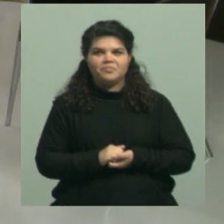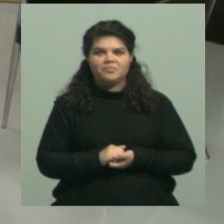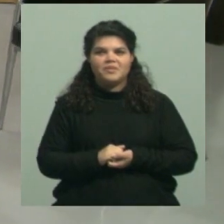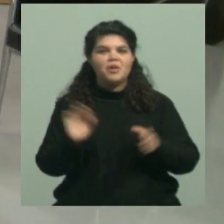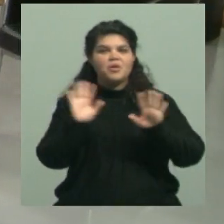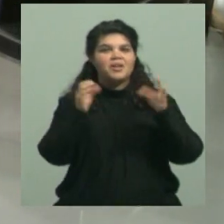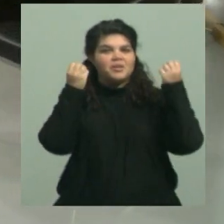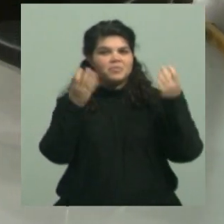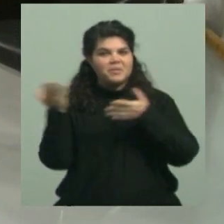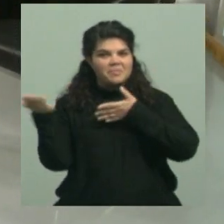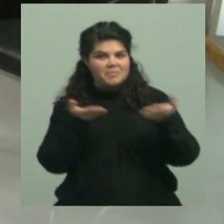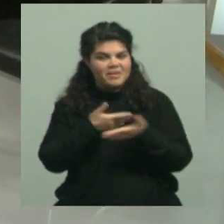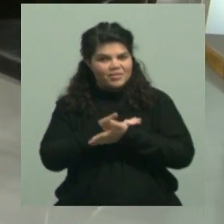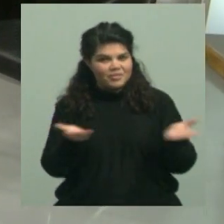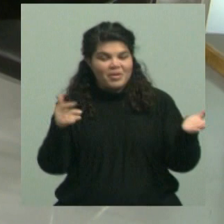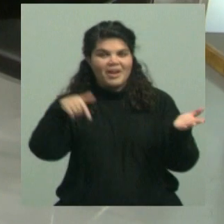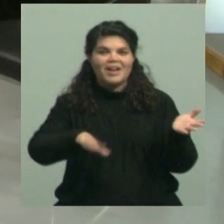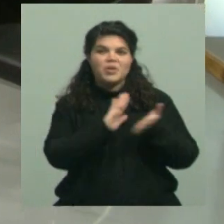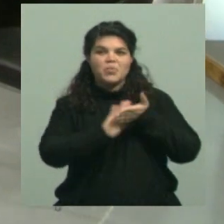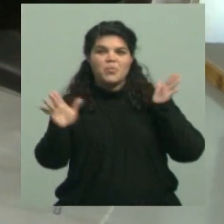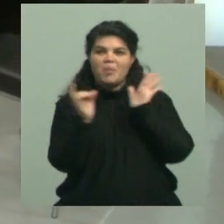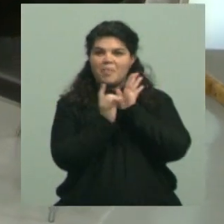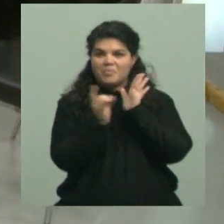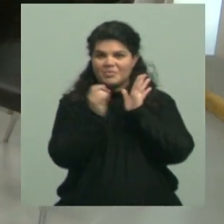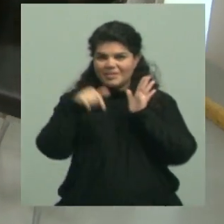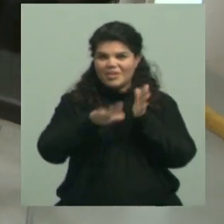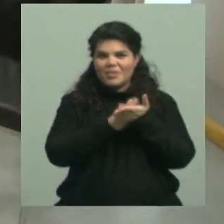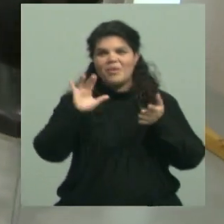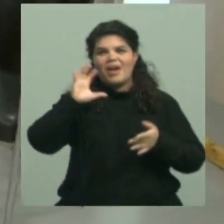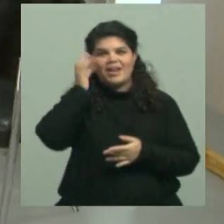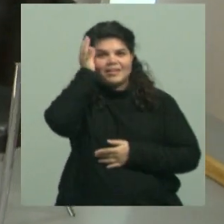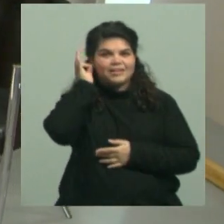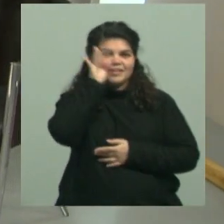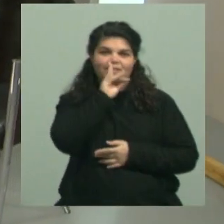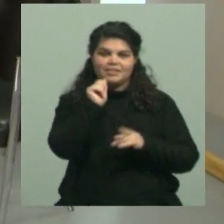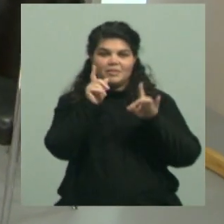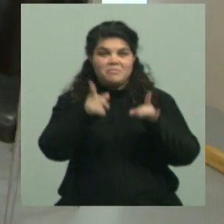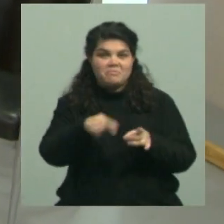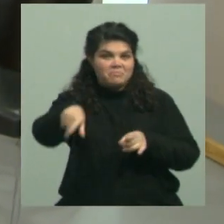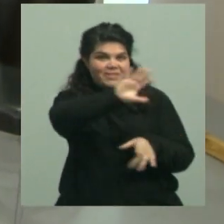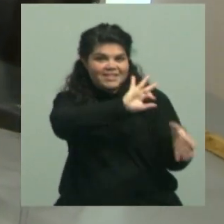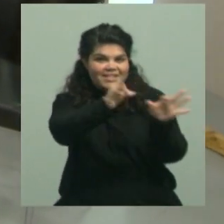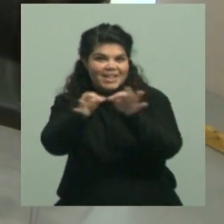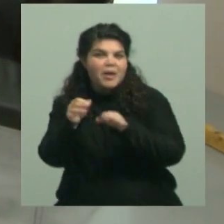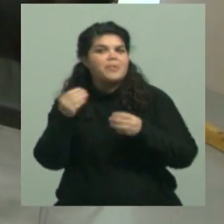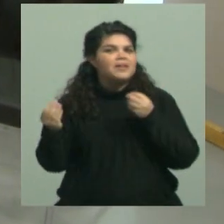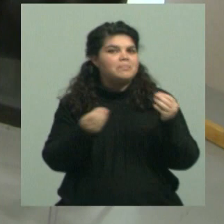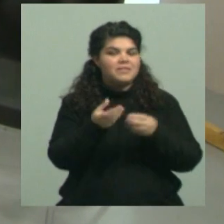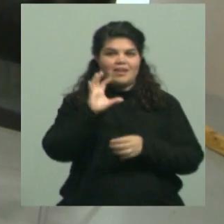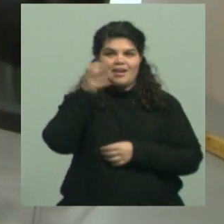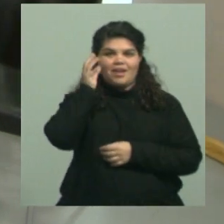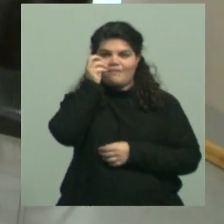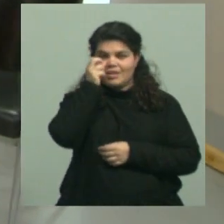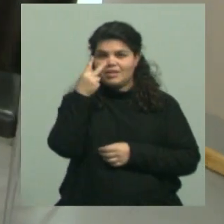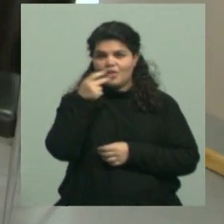Hola, tal? Bienvenidas, bienvenidos a esta nueva edición de Apuntes. Estamos en el 30 de la TDA. Ustedes saben, también nos pueden ver en el 22 de Super Canal